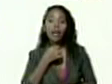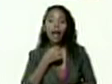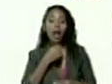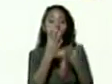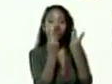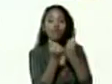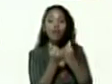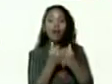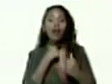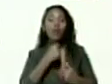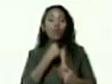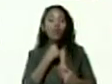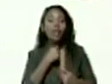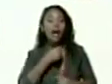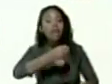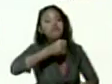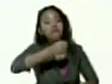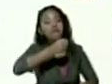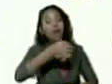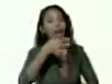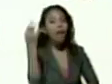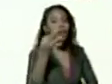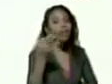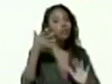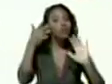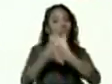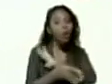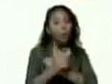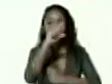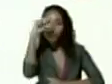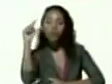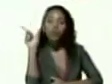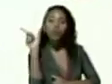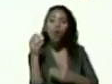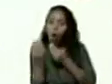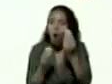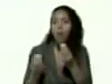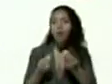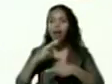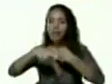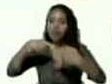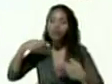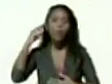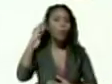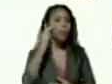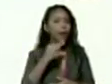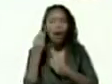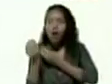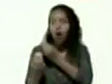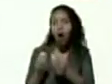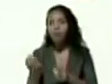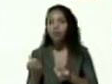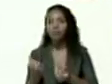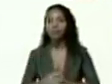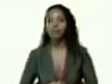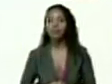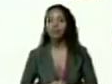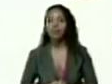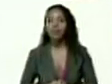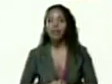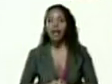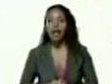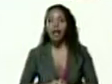gusta tanto informar la verdad sobre el partido socialista la revolución bolivariana a la